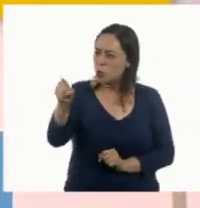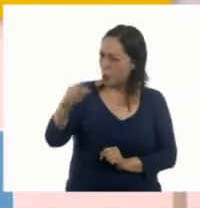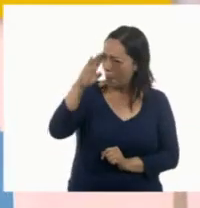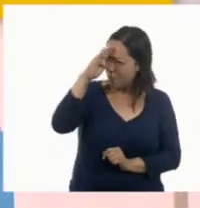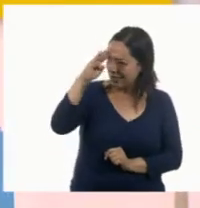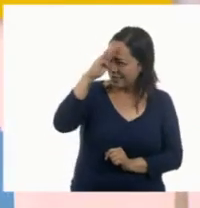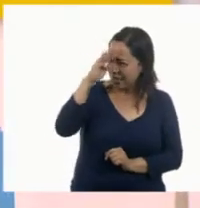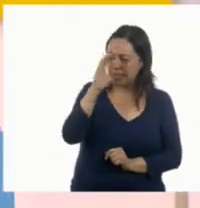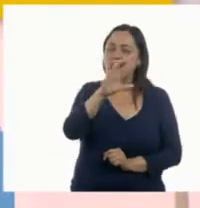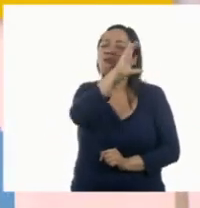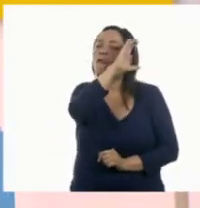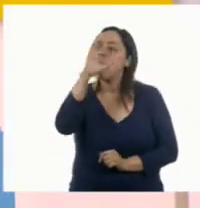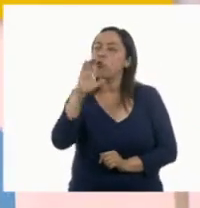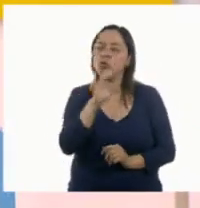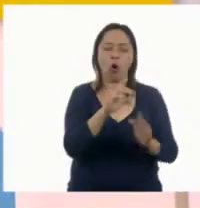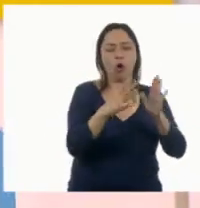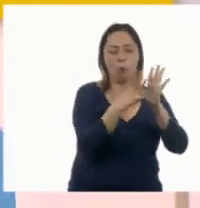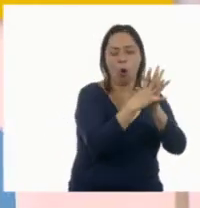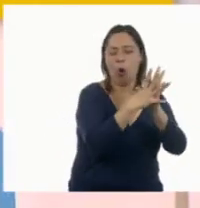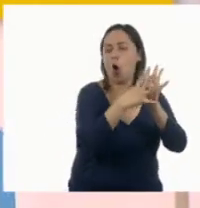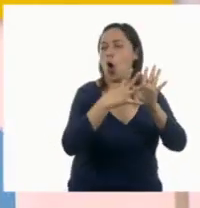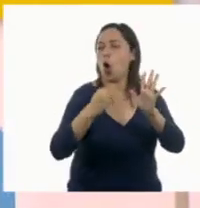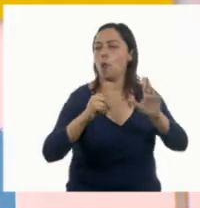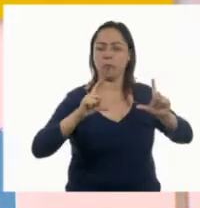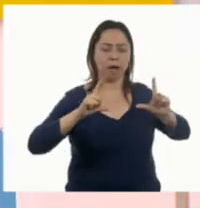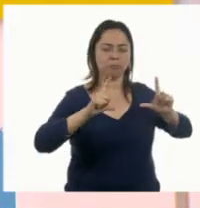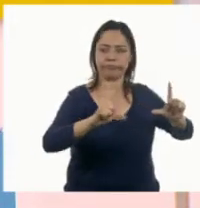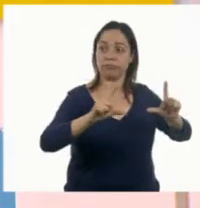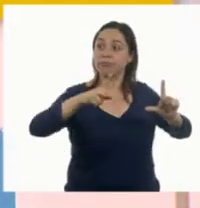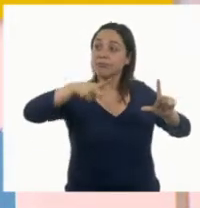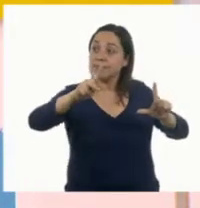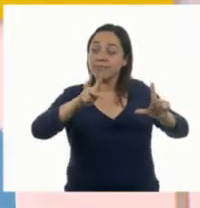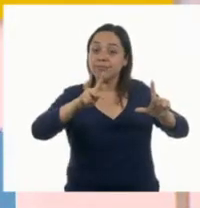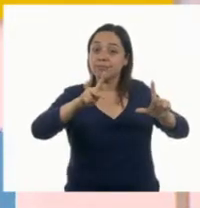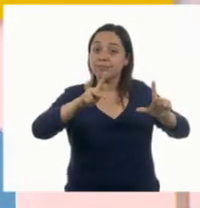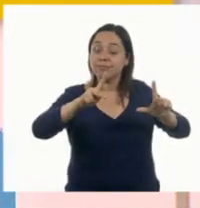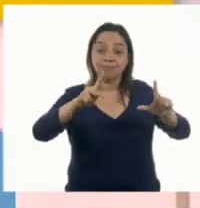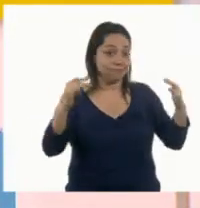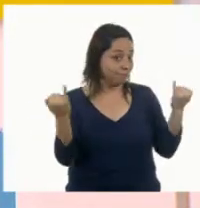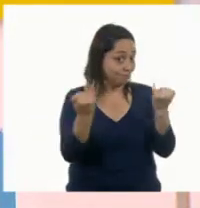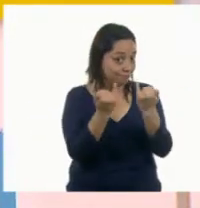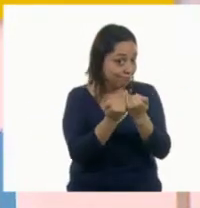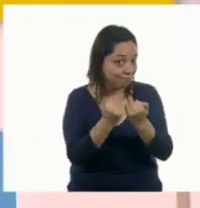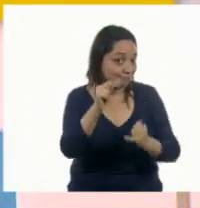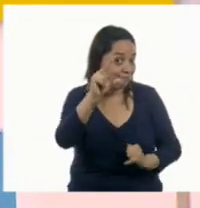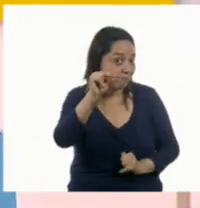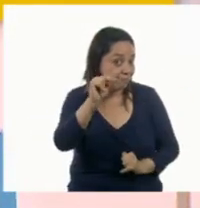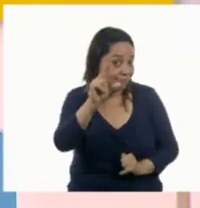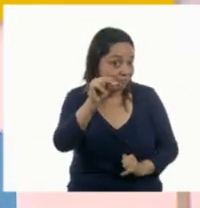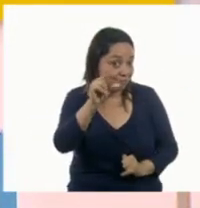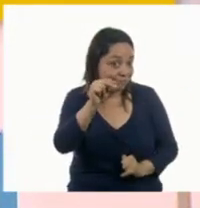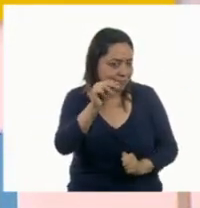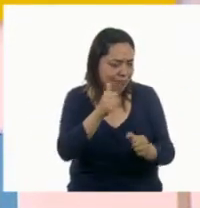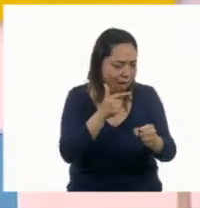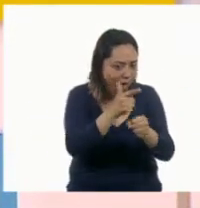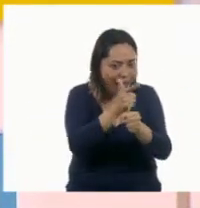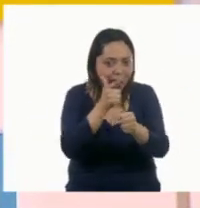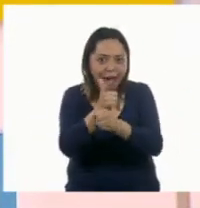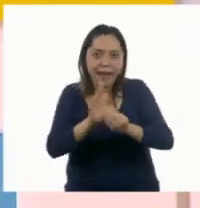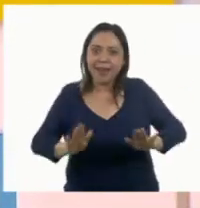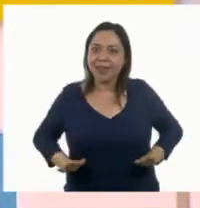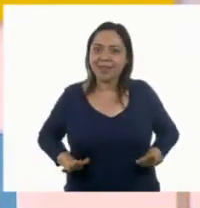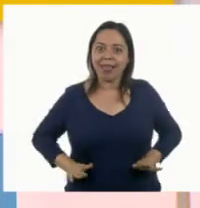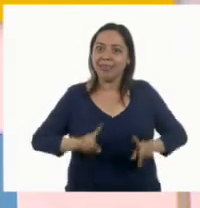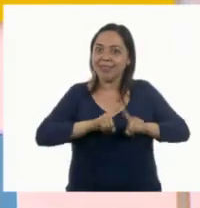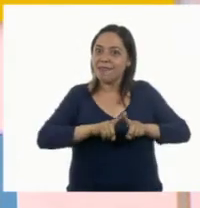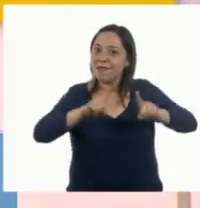repetida. Sí. Ustedes también pensaron, pero son iguales. No, no son iguales. Encontramos que eran muy diferentes por